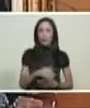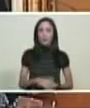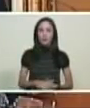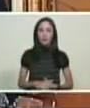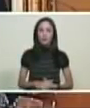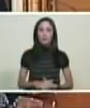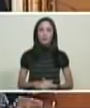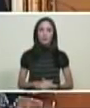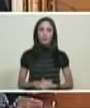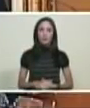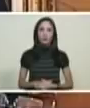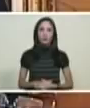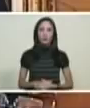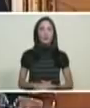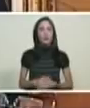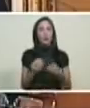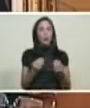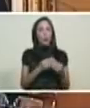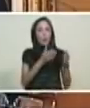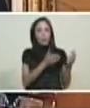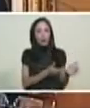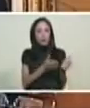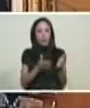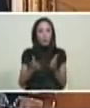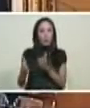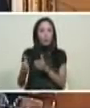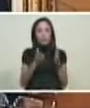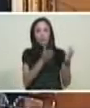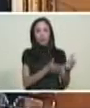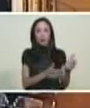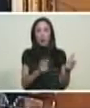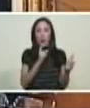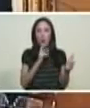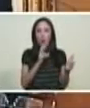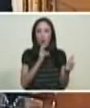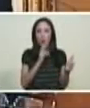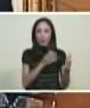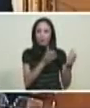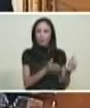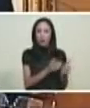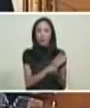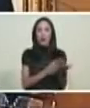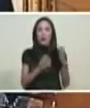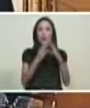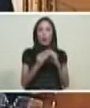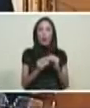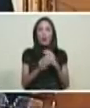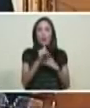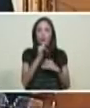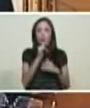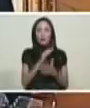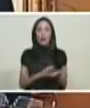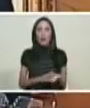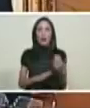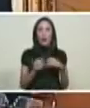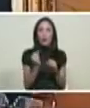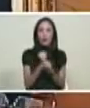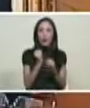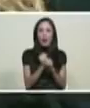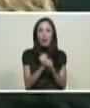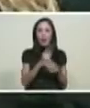la primera fase del plan de ahorro en oro lo ha anunciado para las cajas de ahorro de los trabajadores Will